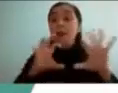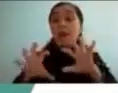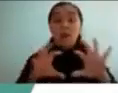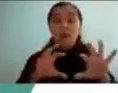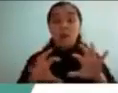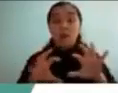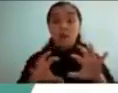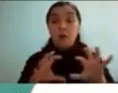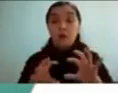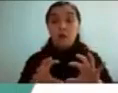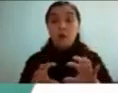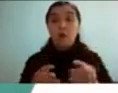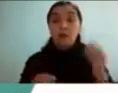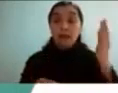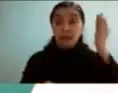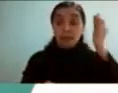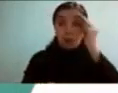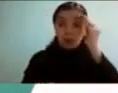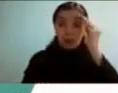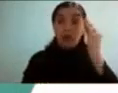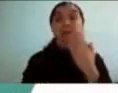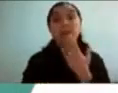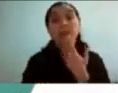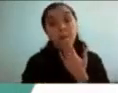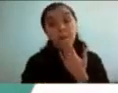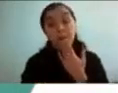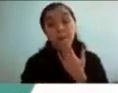cognitivo sino que también lo vamos a hablar desde algo más